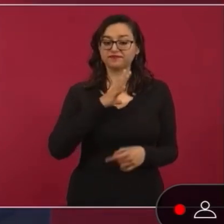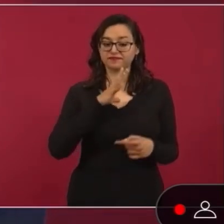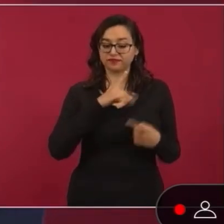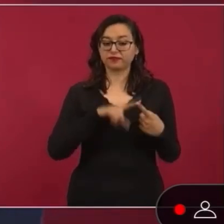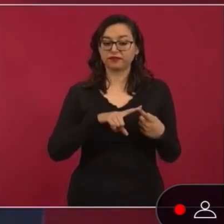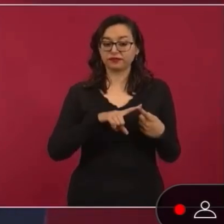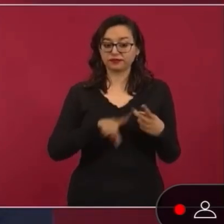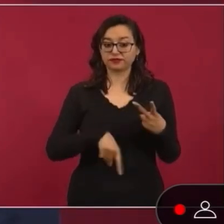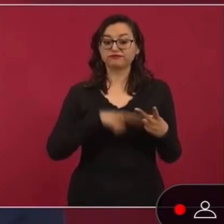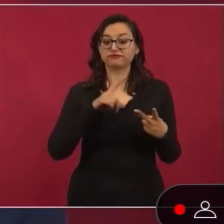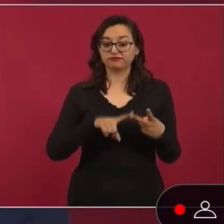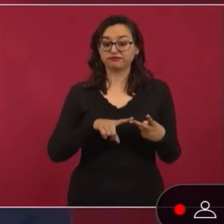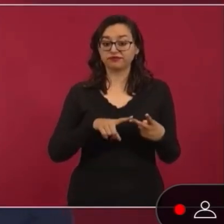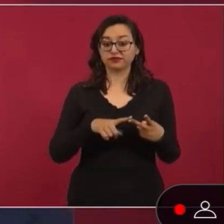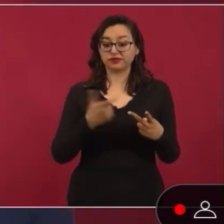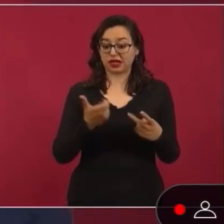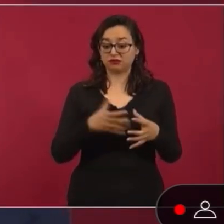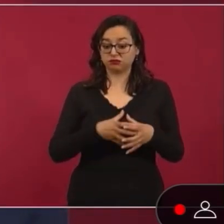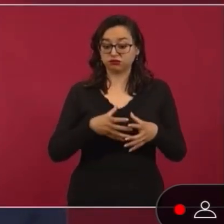y nos falta crecimiento.